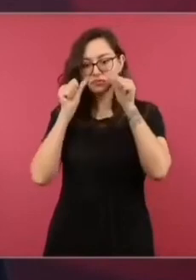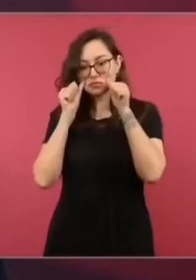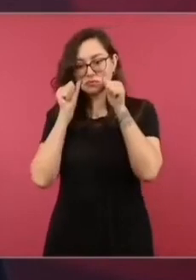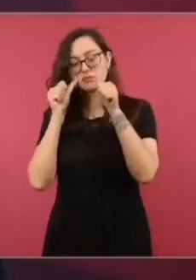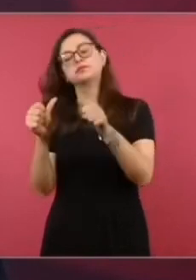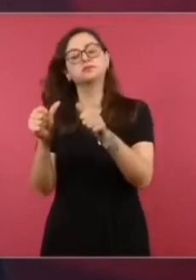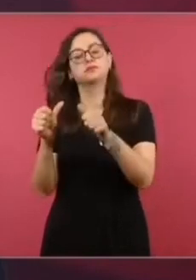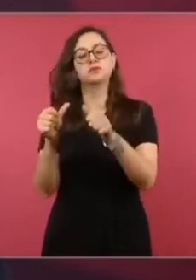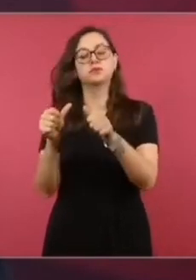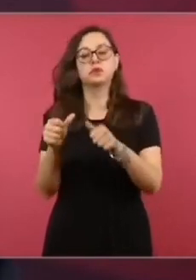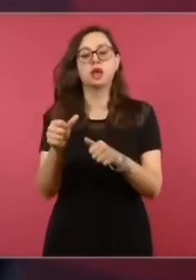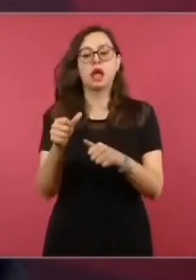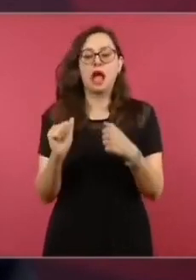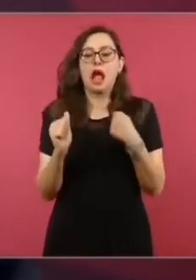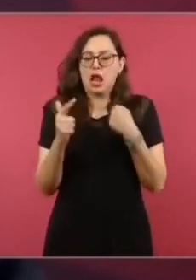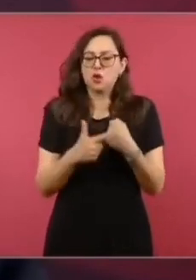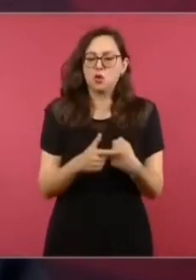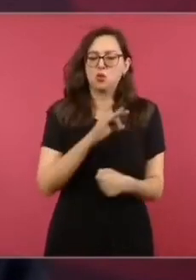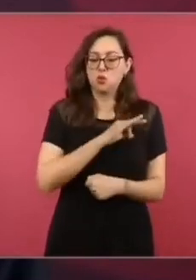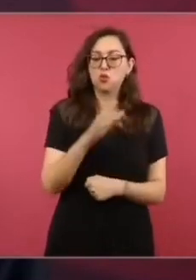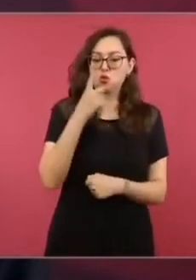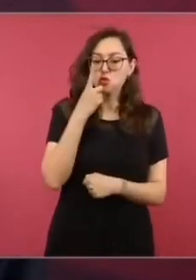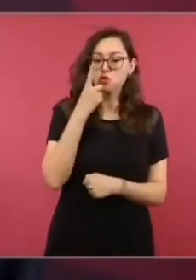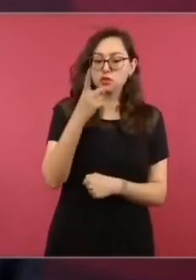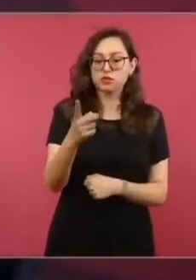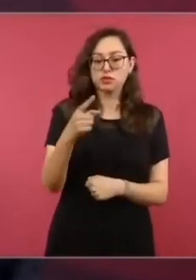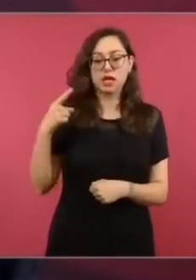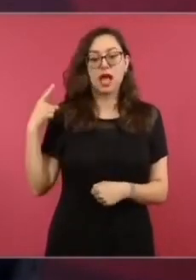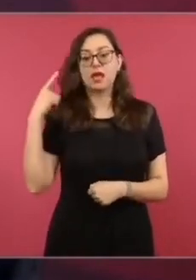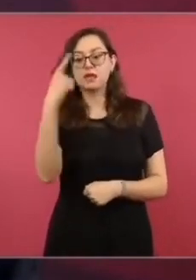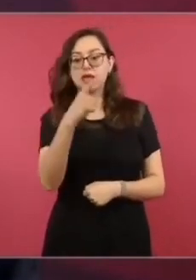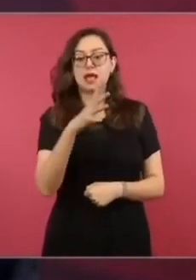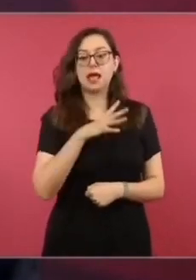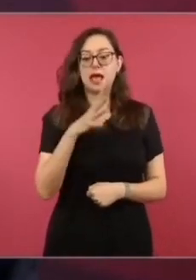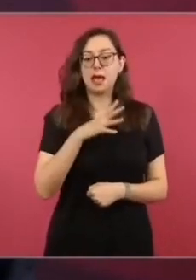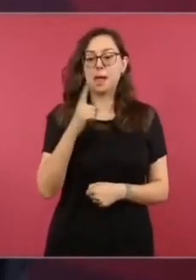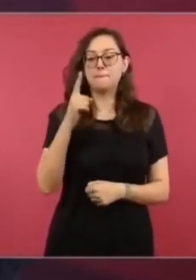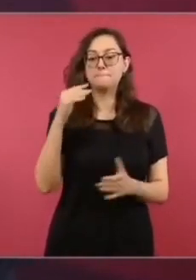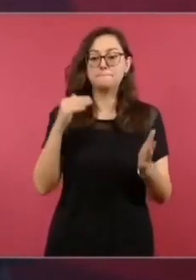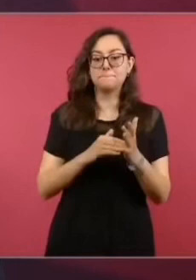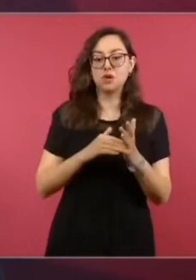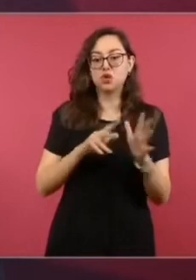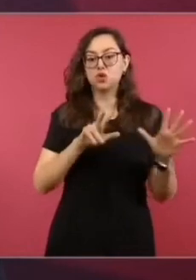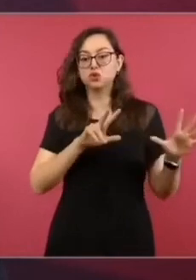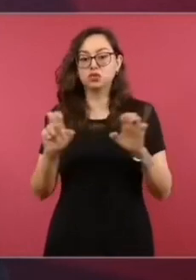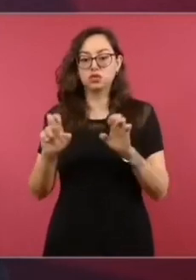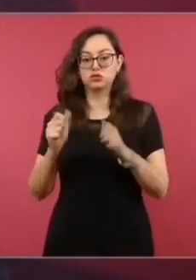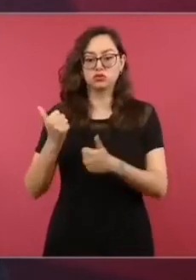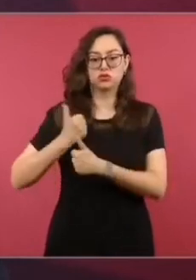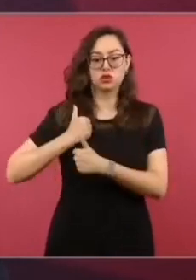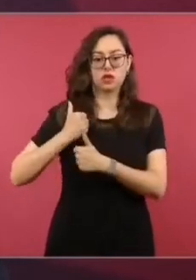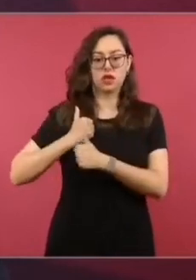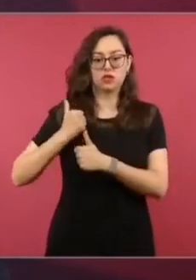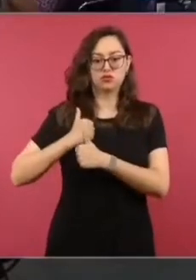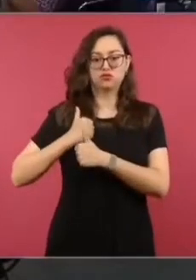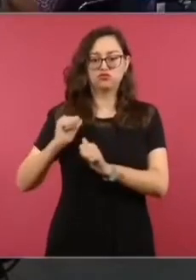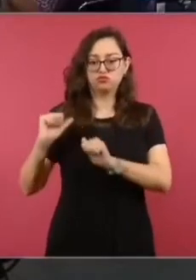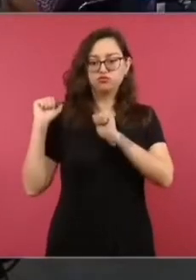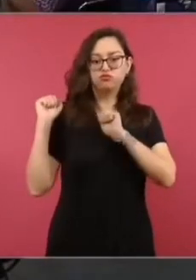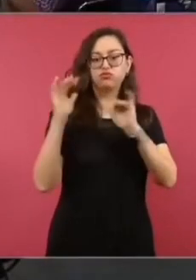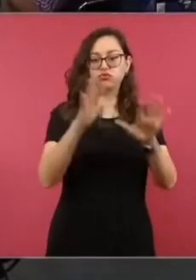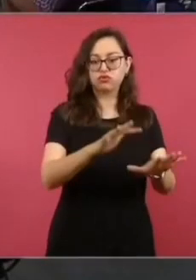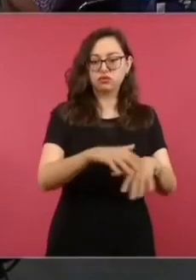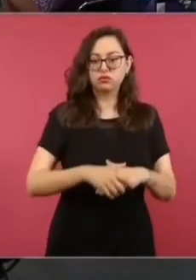doy un dato, hay mil ochocientos elementos de las Fuerzas Armadas en este